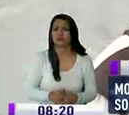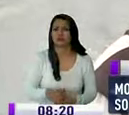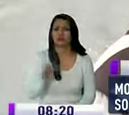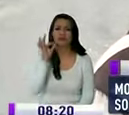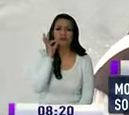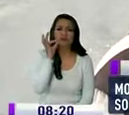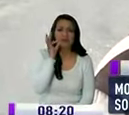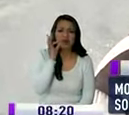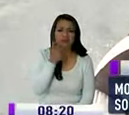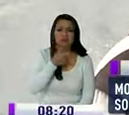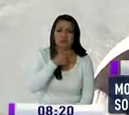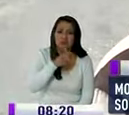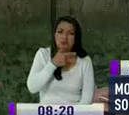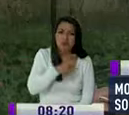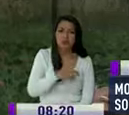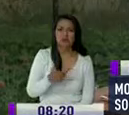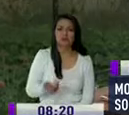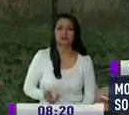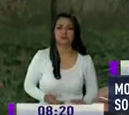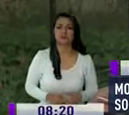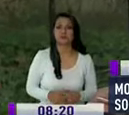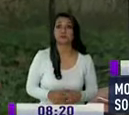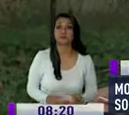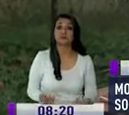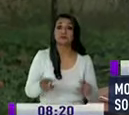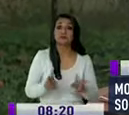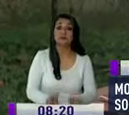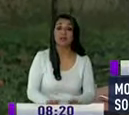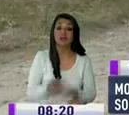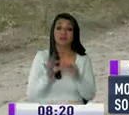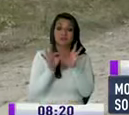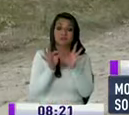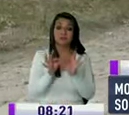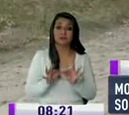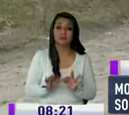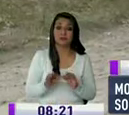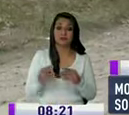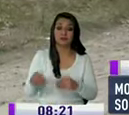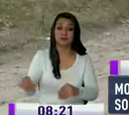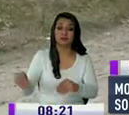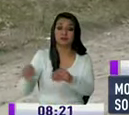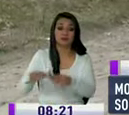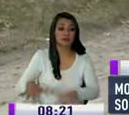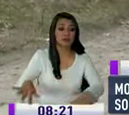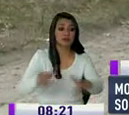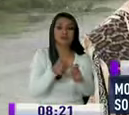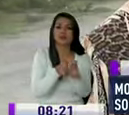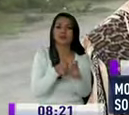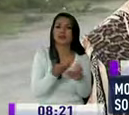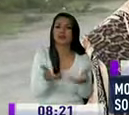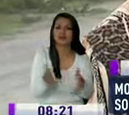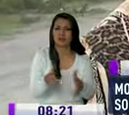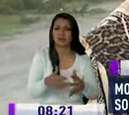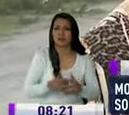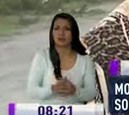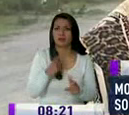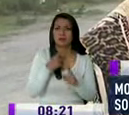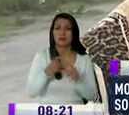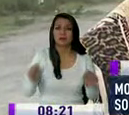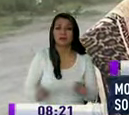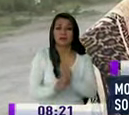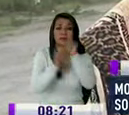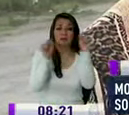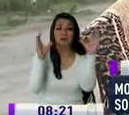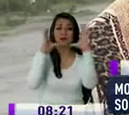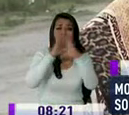fumando están tomando además les preocupa el escaso mantenimiento de los terrenos que están cerca al conjunto aquí en el día y en la